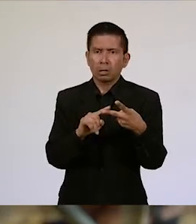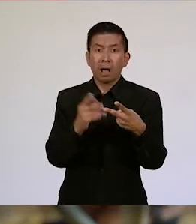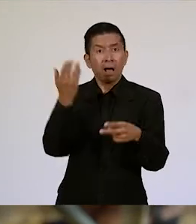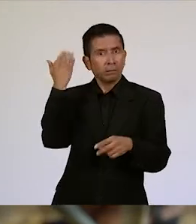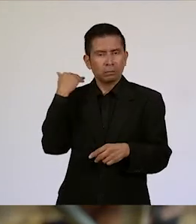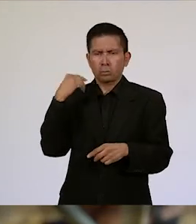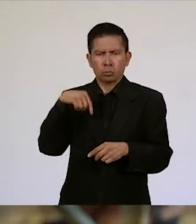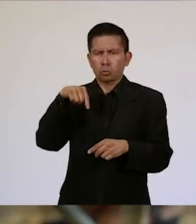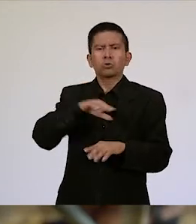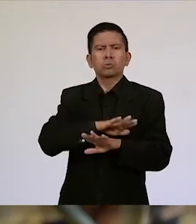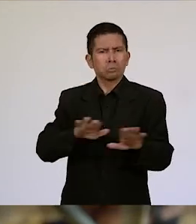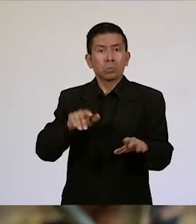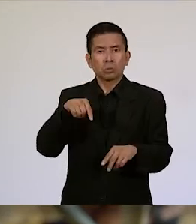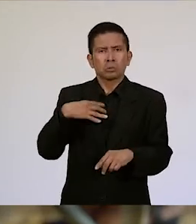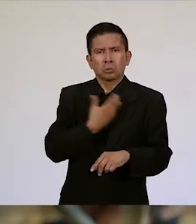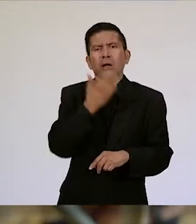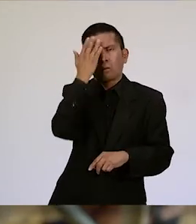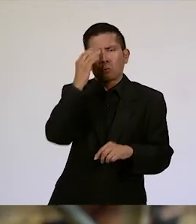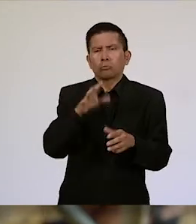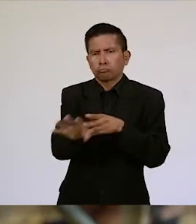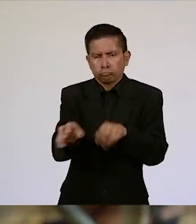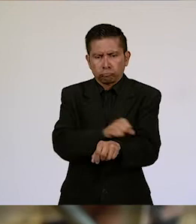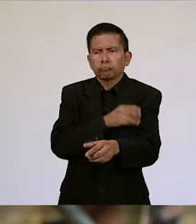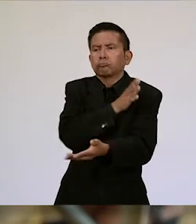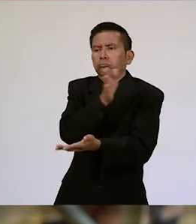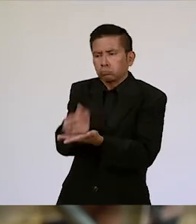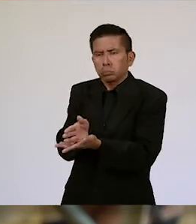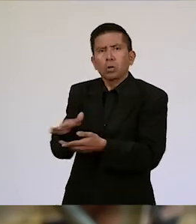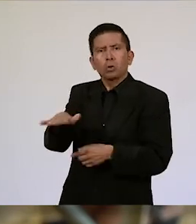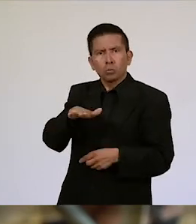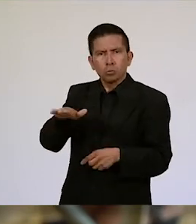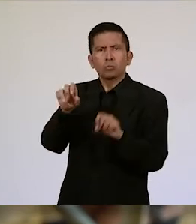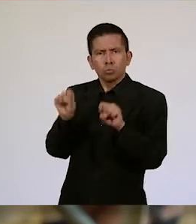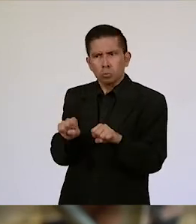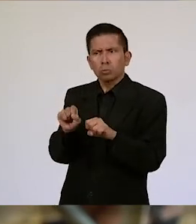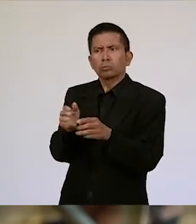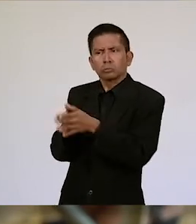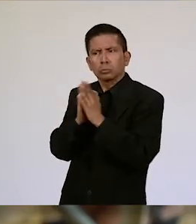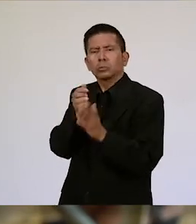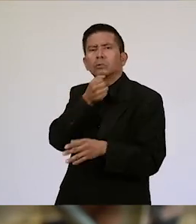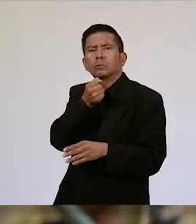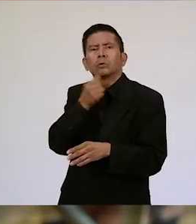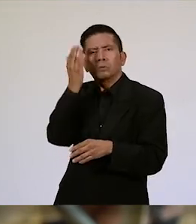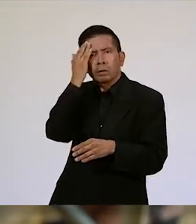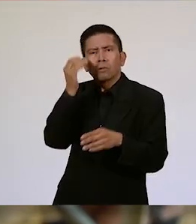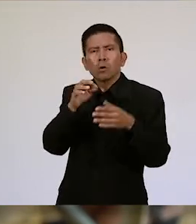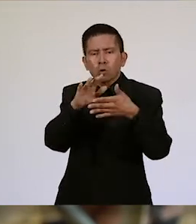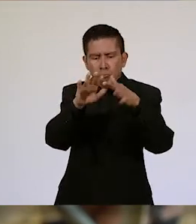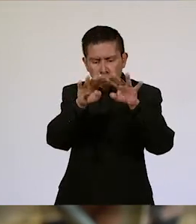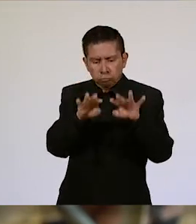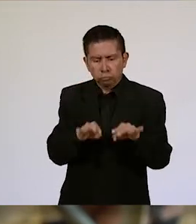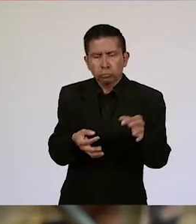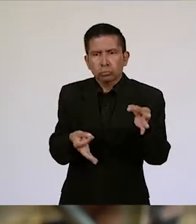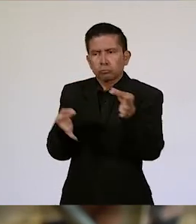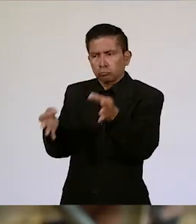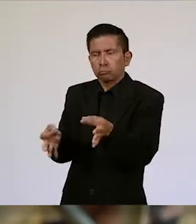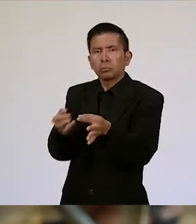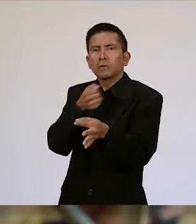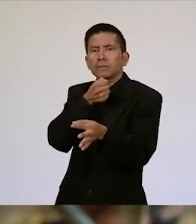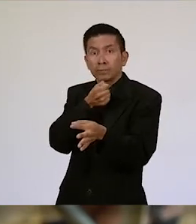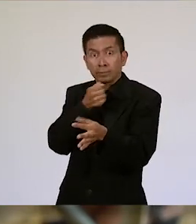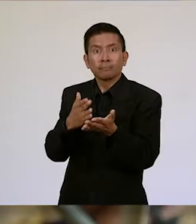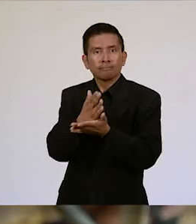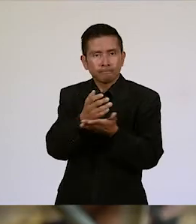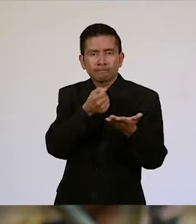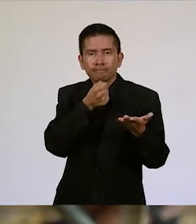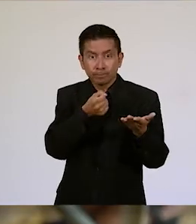ahora ya sabemos cómo llegar a un lugar de esto porque ya sabemos cómo llenar una solicitud, ¿verdad?,